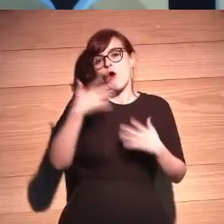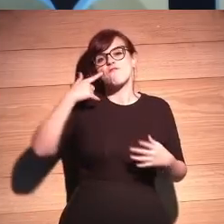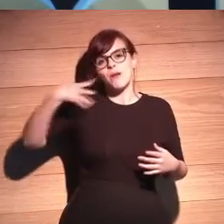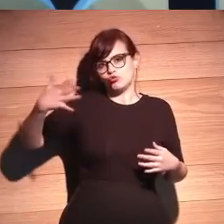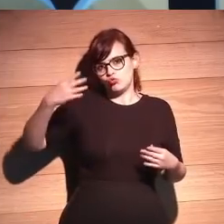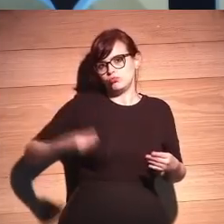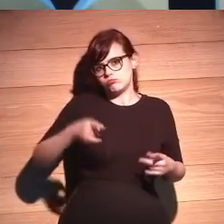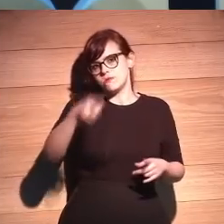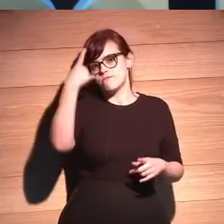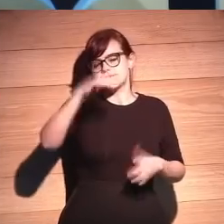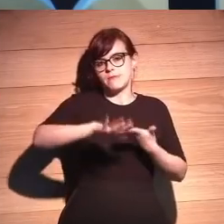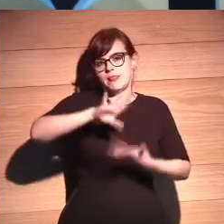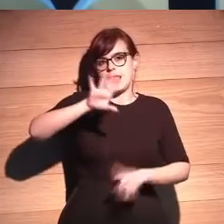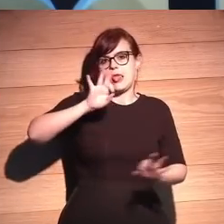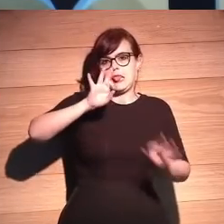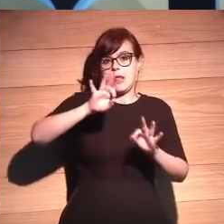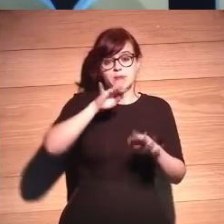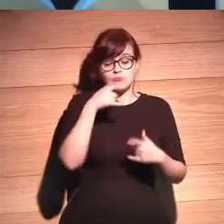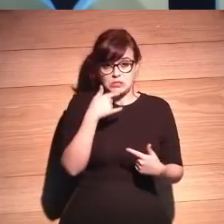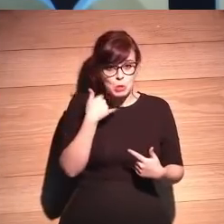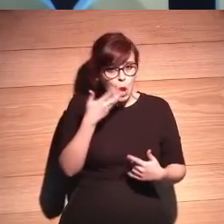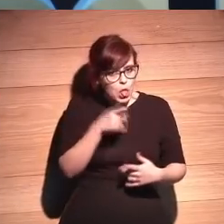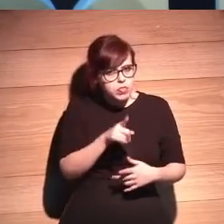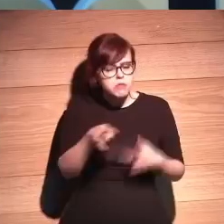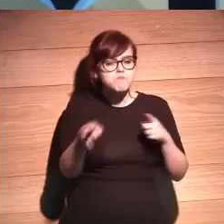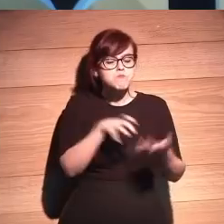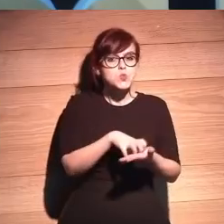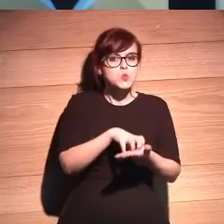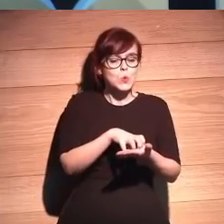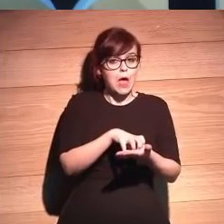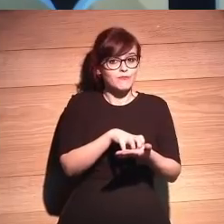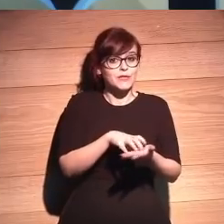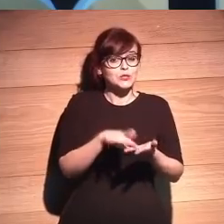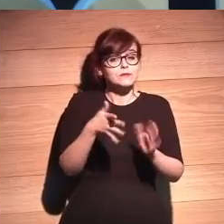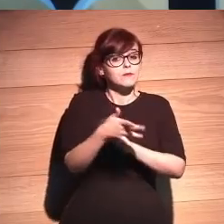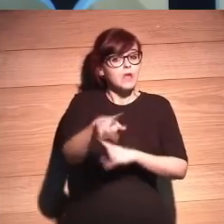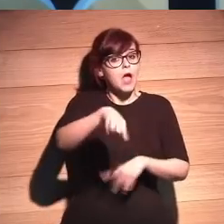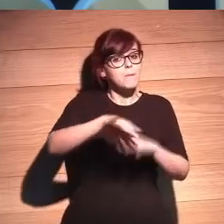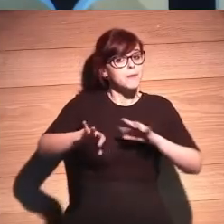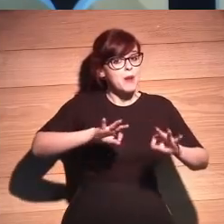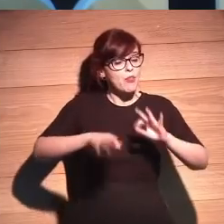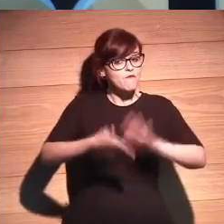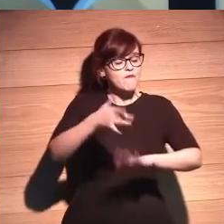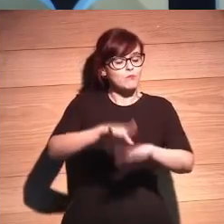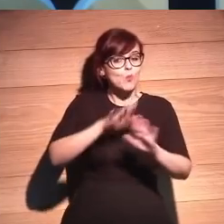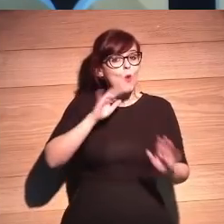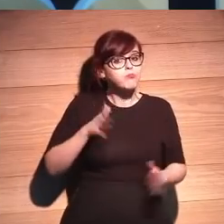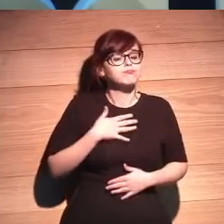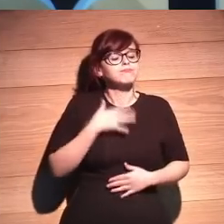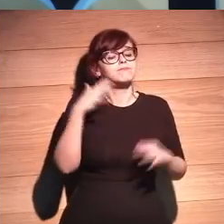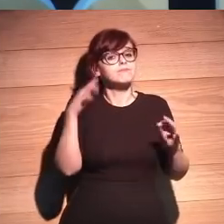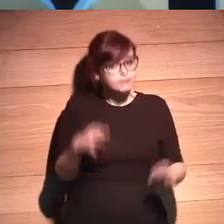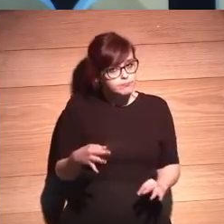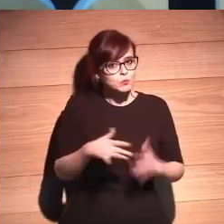conocida, ¿vale? Pero si no, no puedo. ¿Vale? O sea, que hemos de estar preparados a que vamos a recibir sorpresas